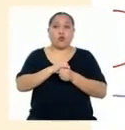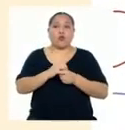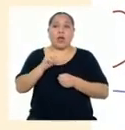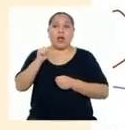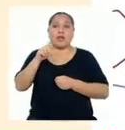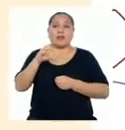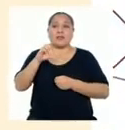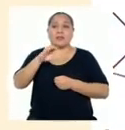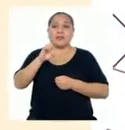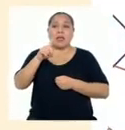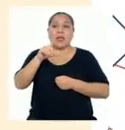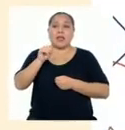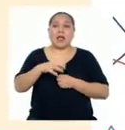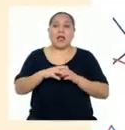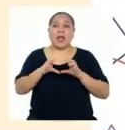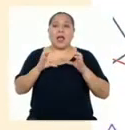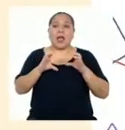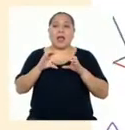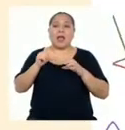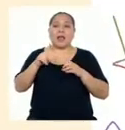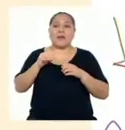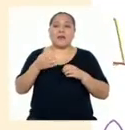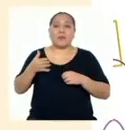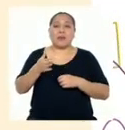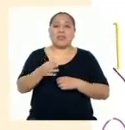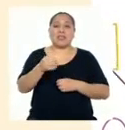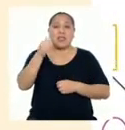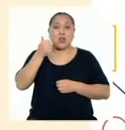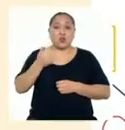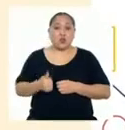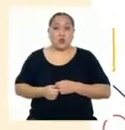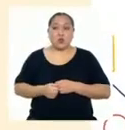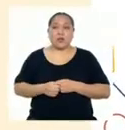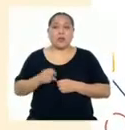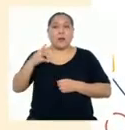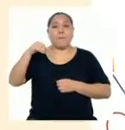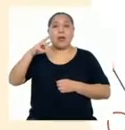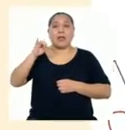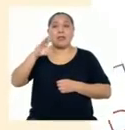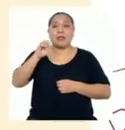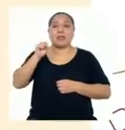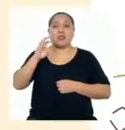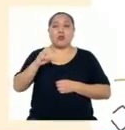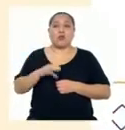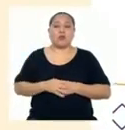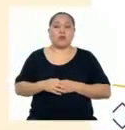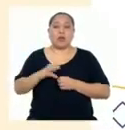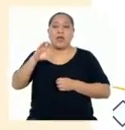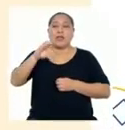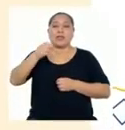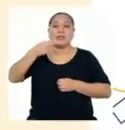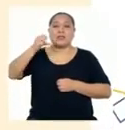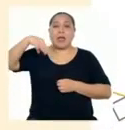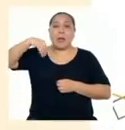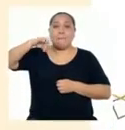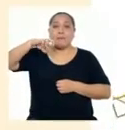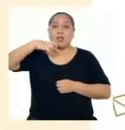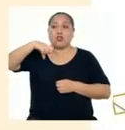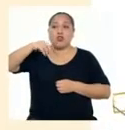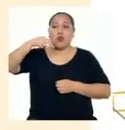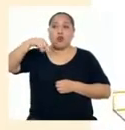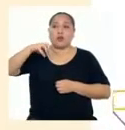acelga, calabaza, peces azules de agua salada, mariscos, champiñones, rabanitos, etc.